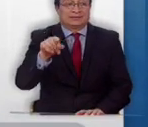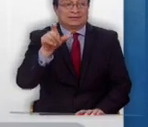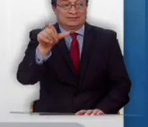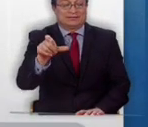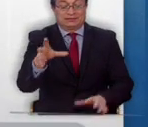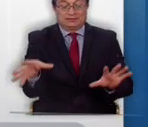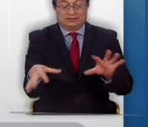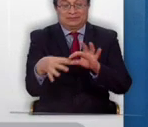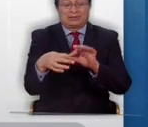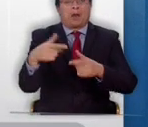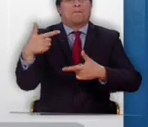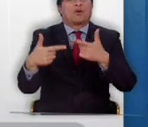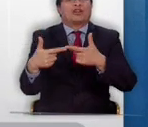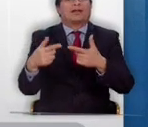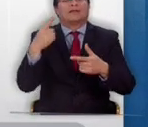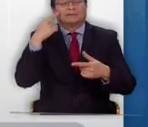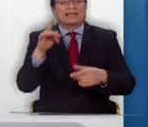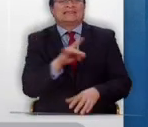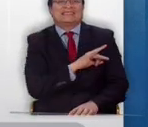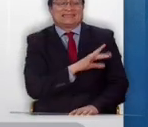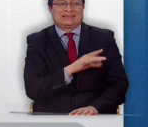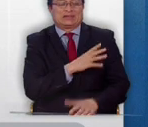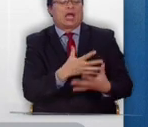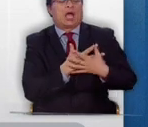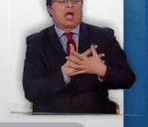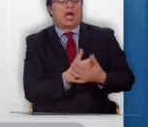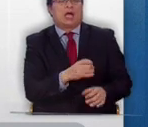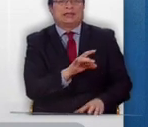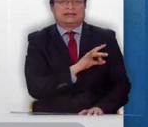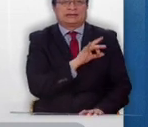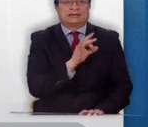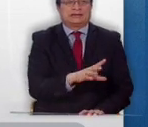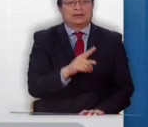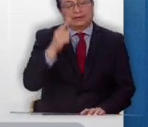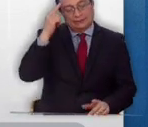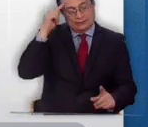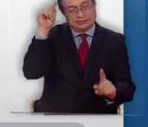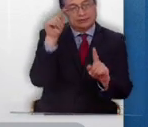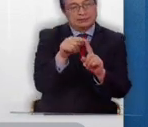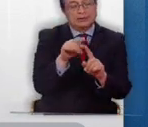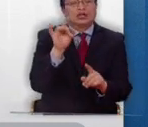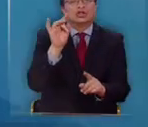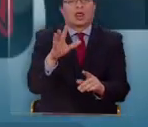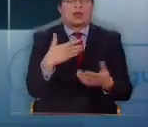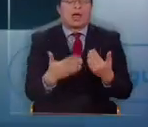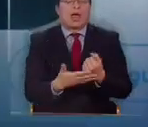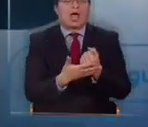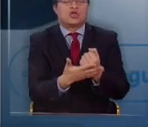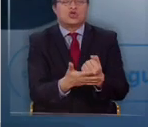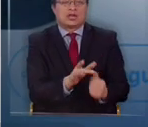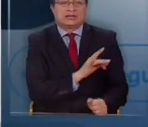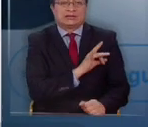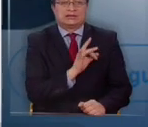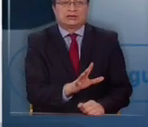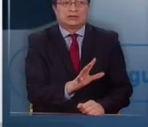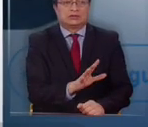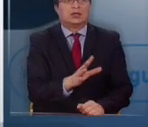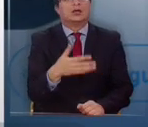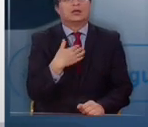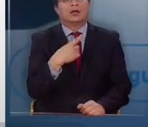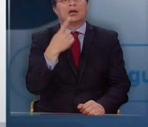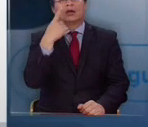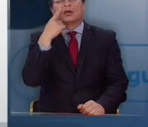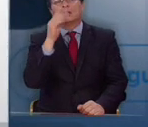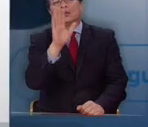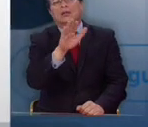como una alianza política formada por chilenos que aman a Chile y que su único norte es servir a la patria. Quisimos conocer